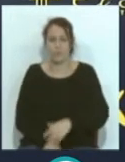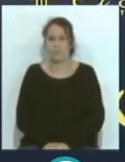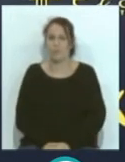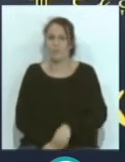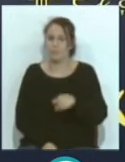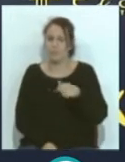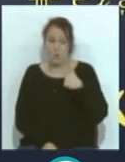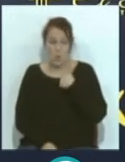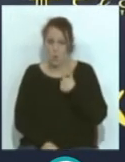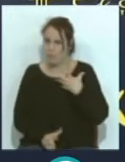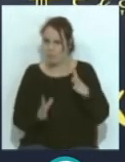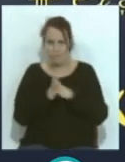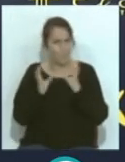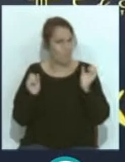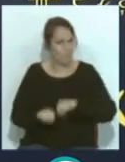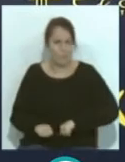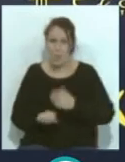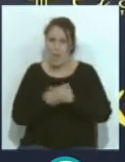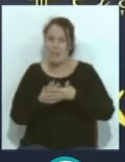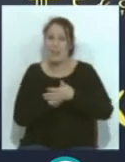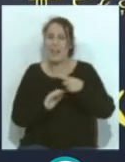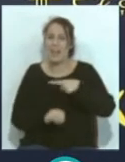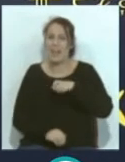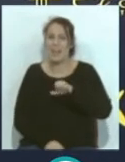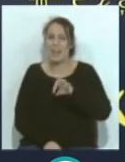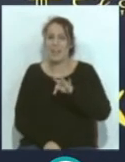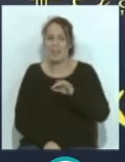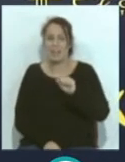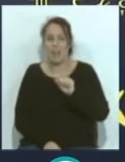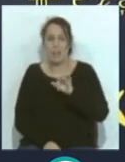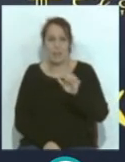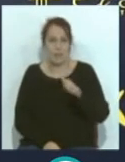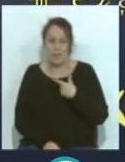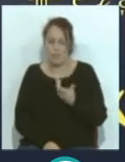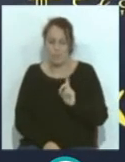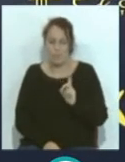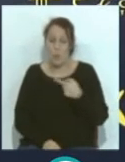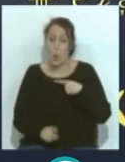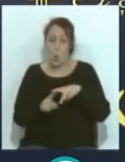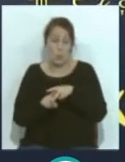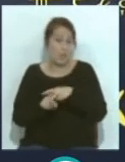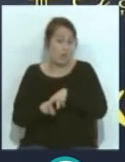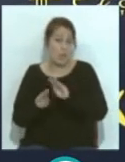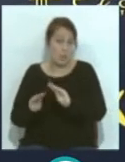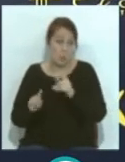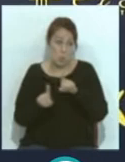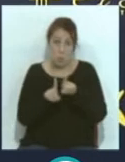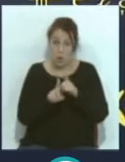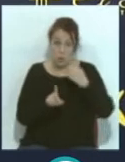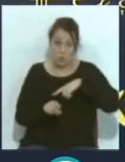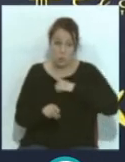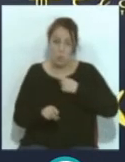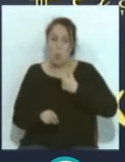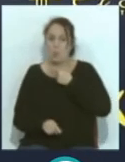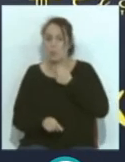Es más, yo no estoy de acuerdo con los que hablan del Getafe como un equipo. El Getafe usa sus armas igual que nosotros usamos las nuestras, que les puede gustar más o menos